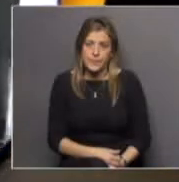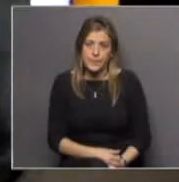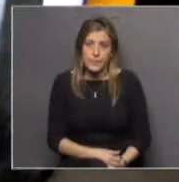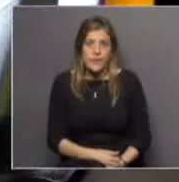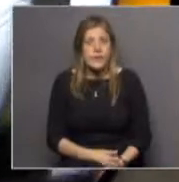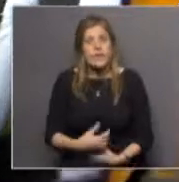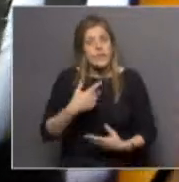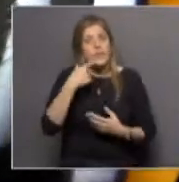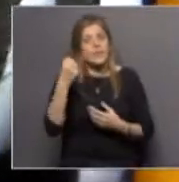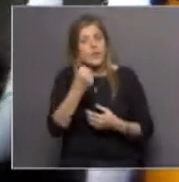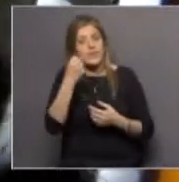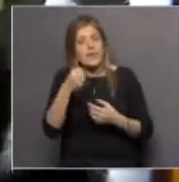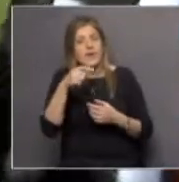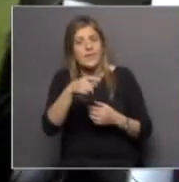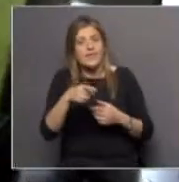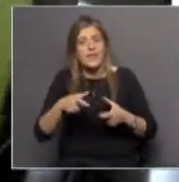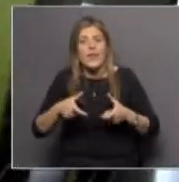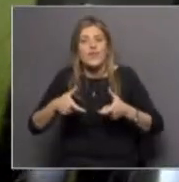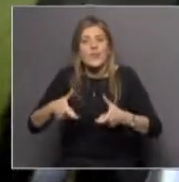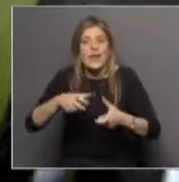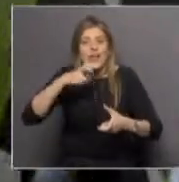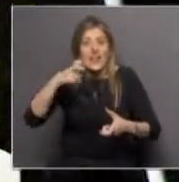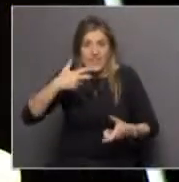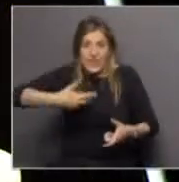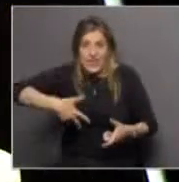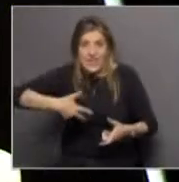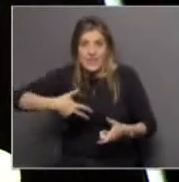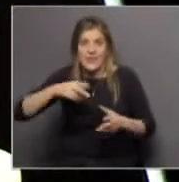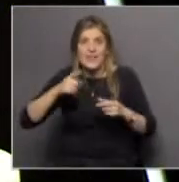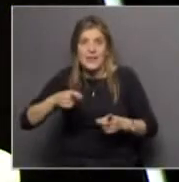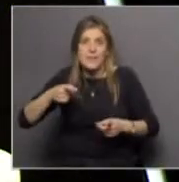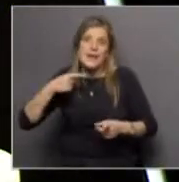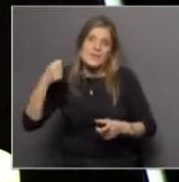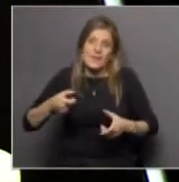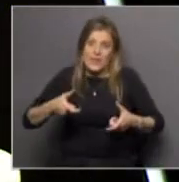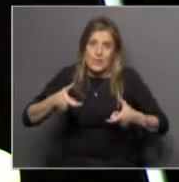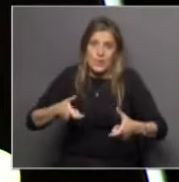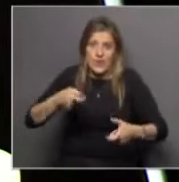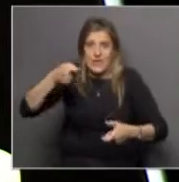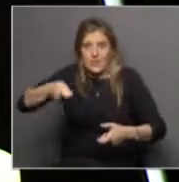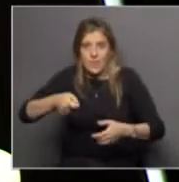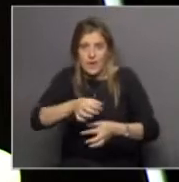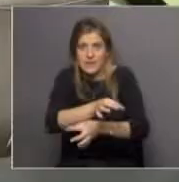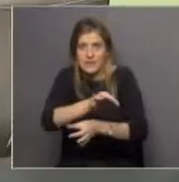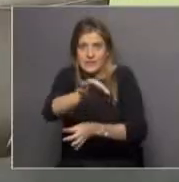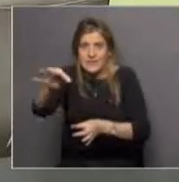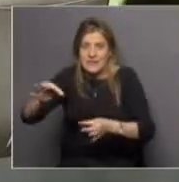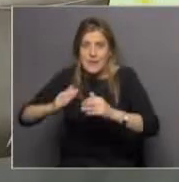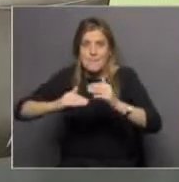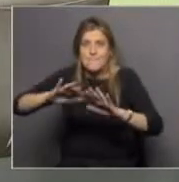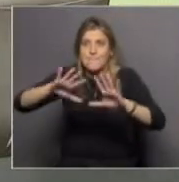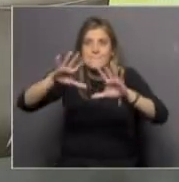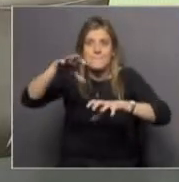tan importante Alexandra como el túnel en sí mismo es la función de la maqueta y de todo el muestreo que se hace